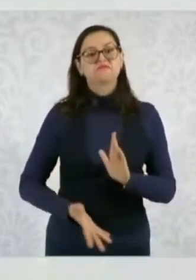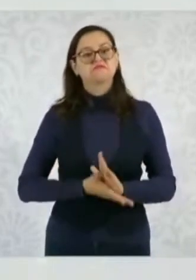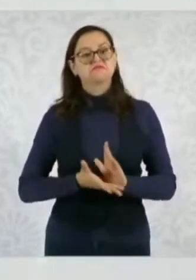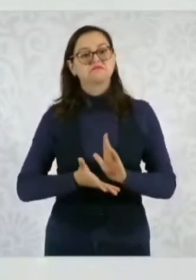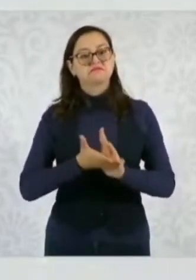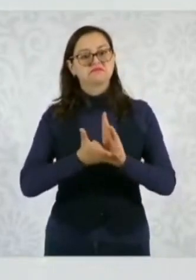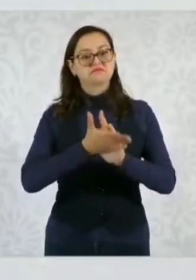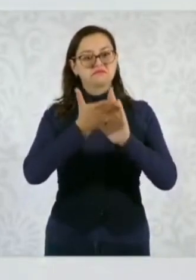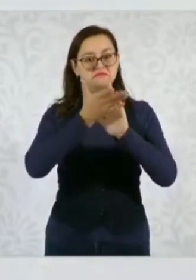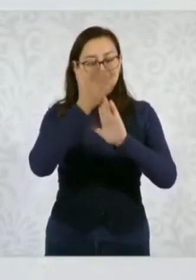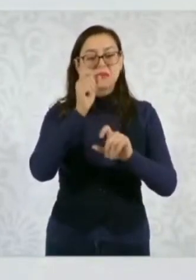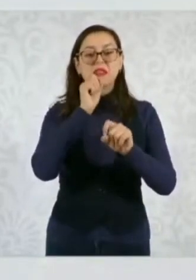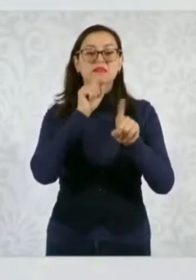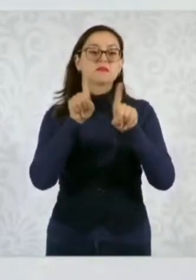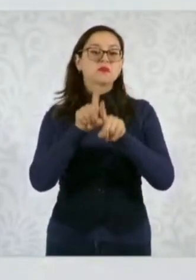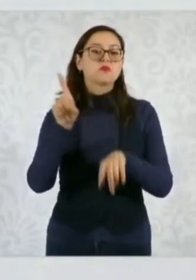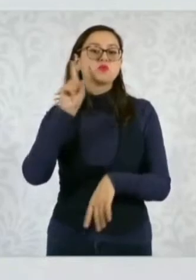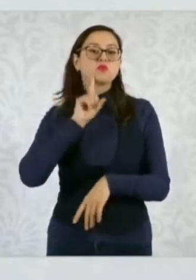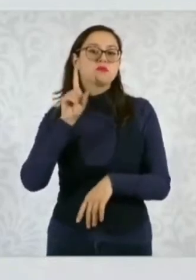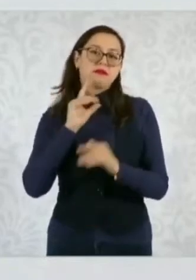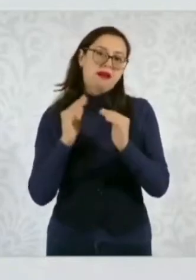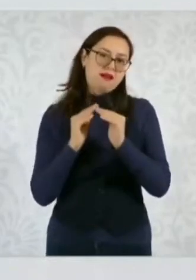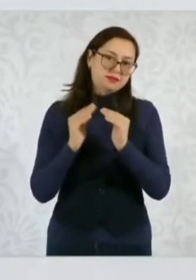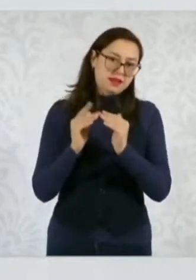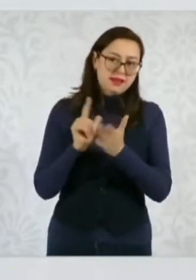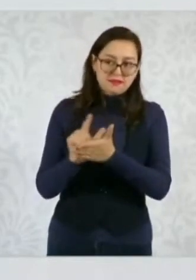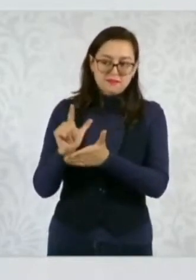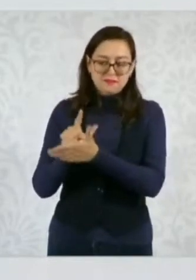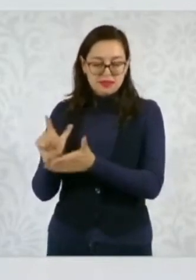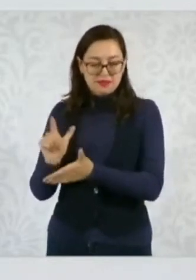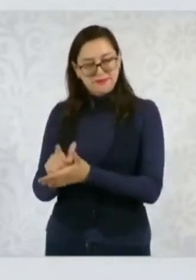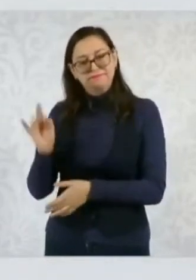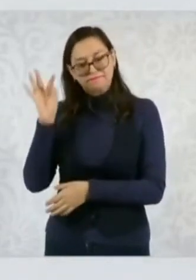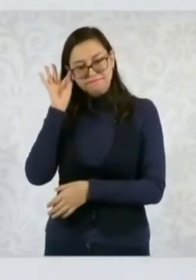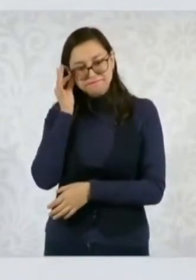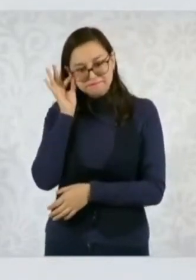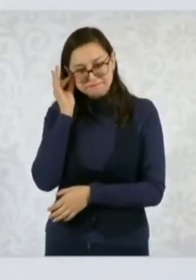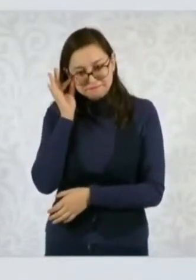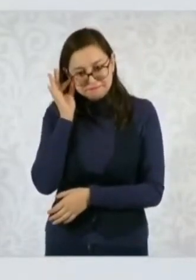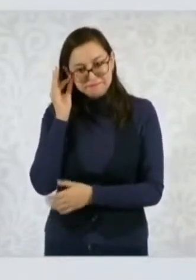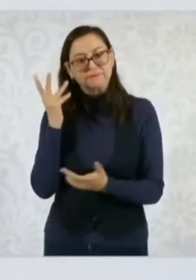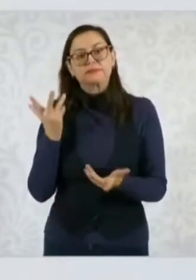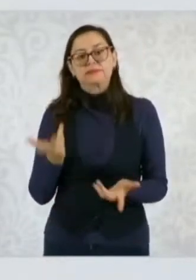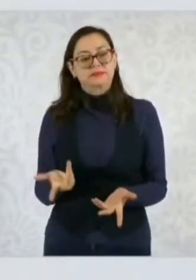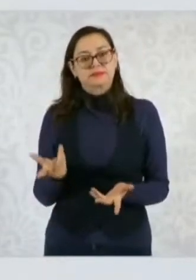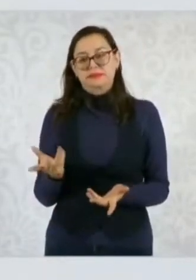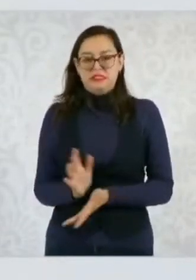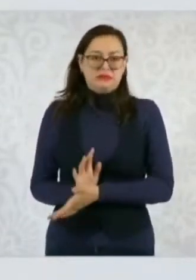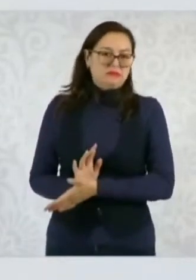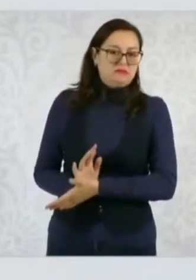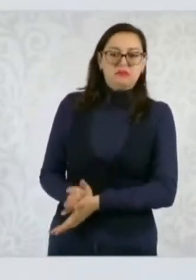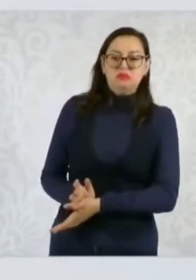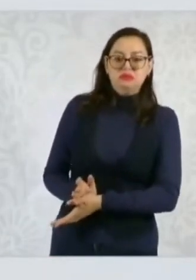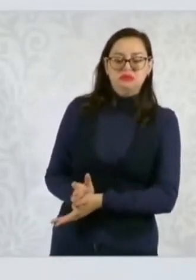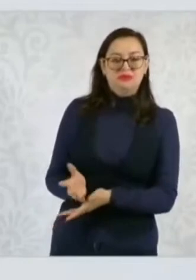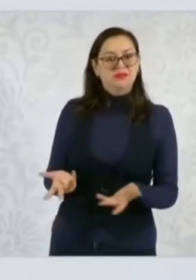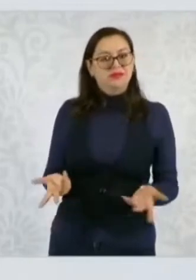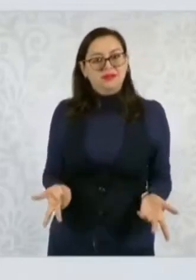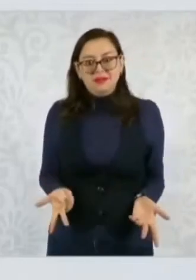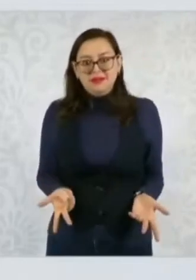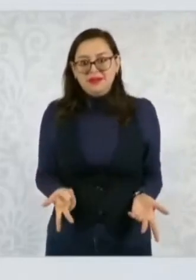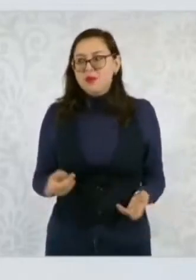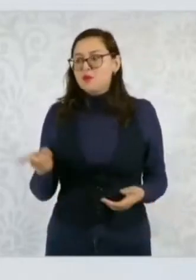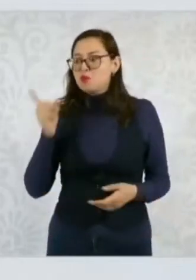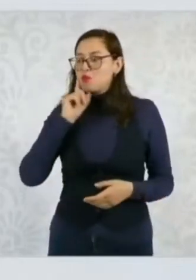las trabajadoras del hogar discriminadas, que nos ayudan a otras